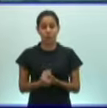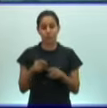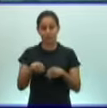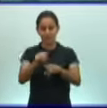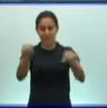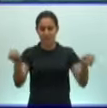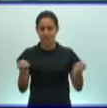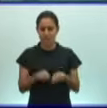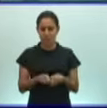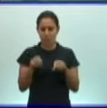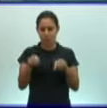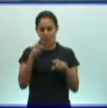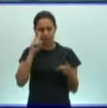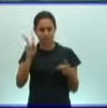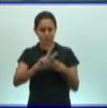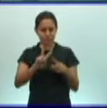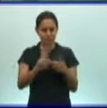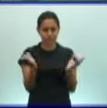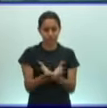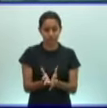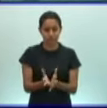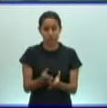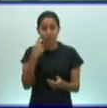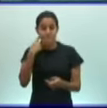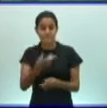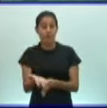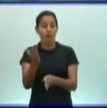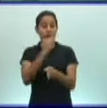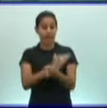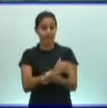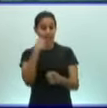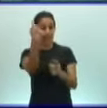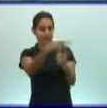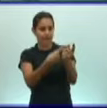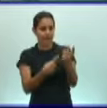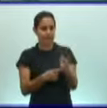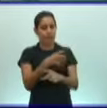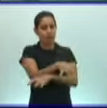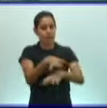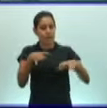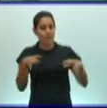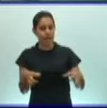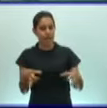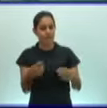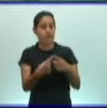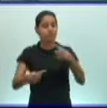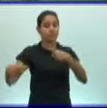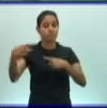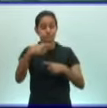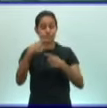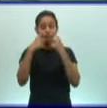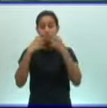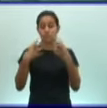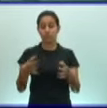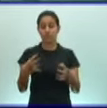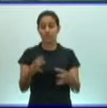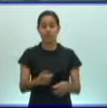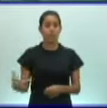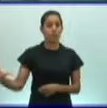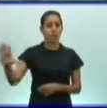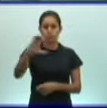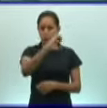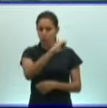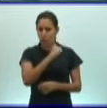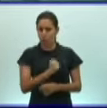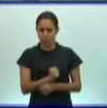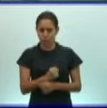vimos anteriormente las características de los animales, las características esenciales y generales, y vimos